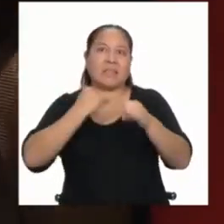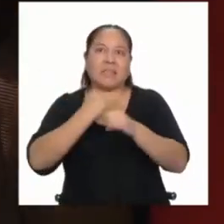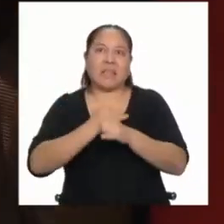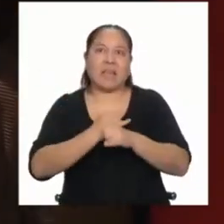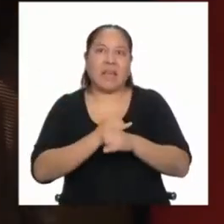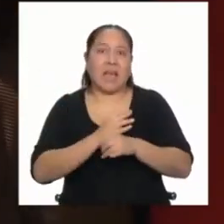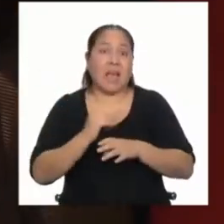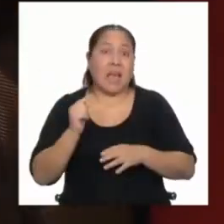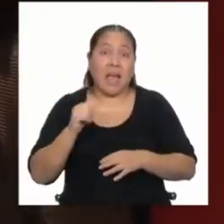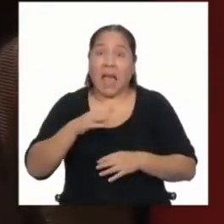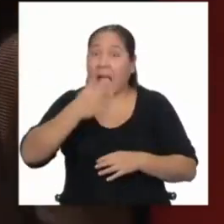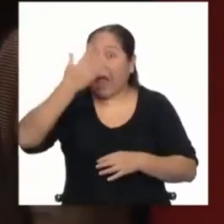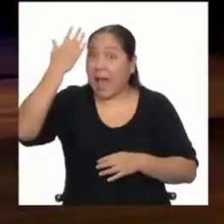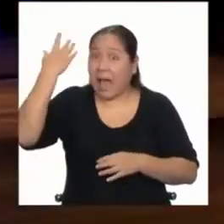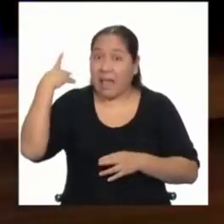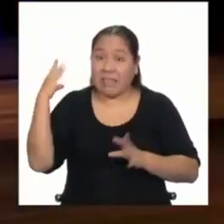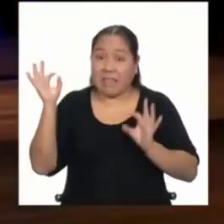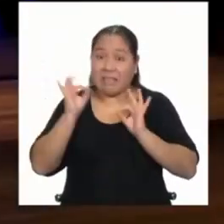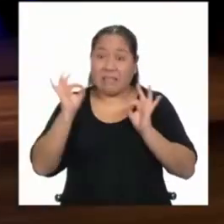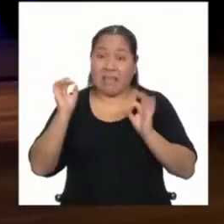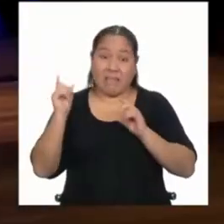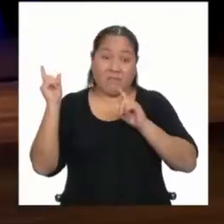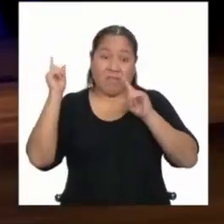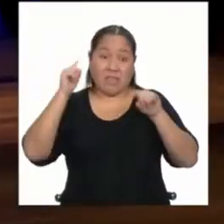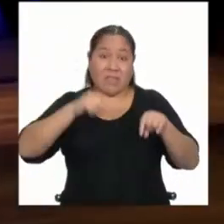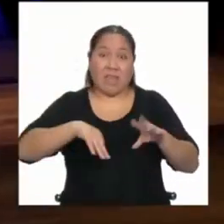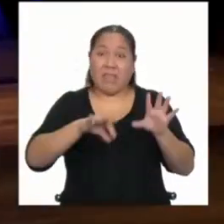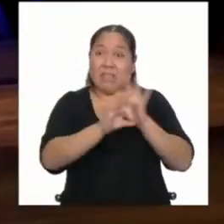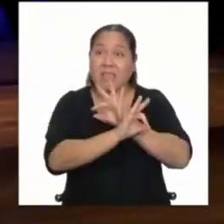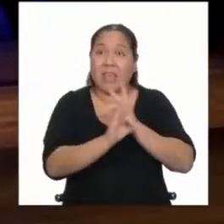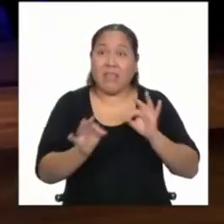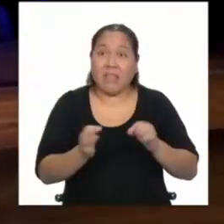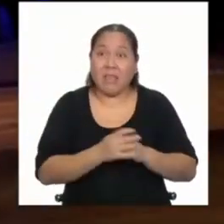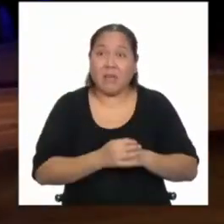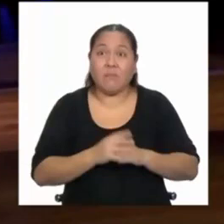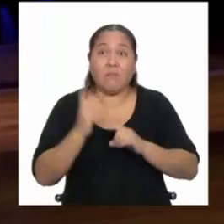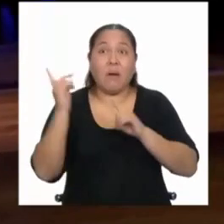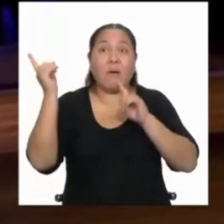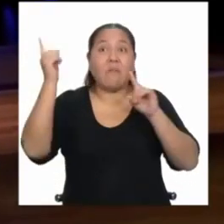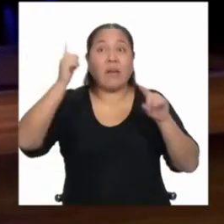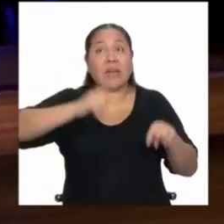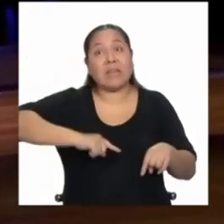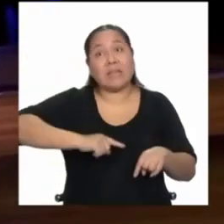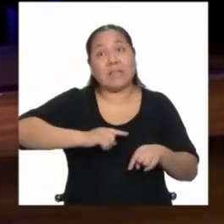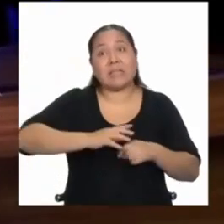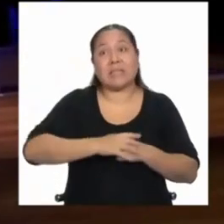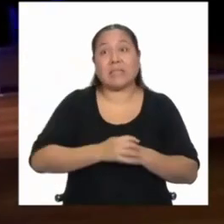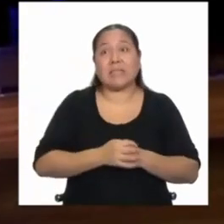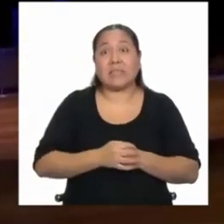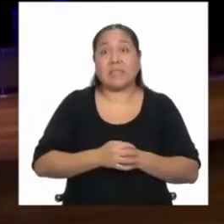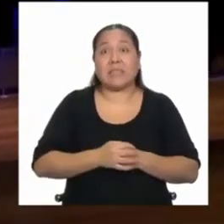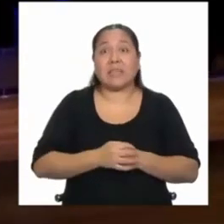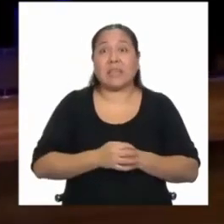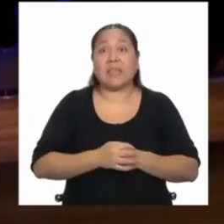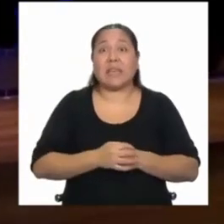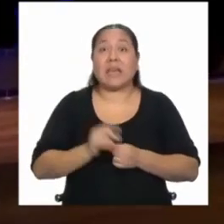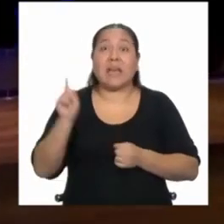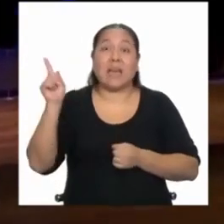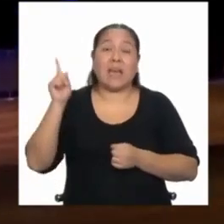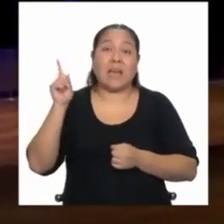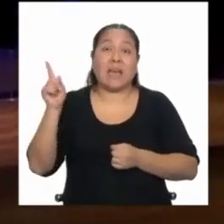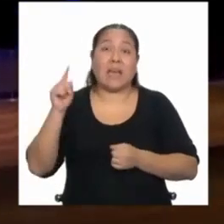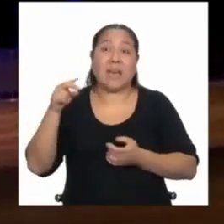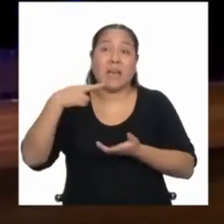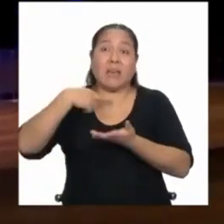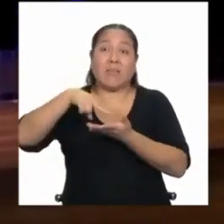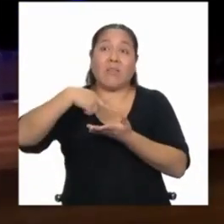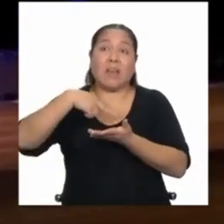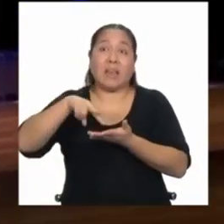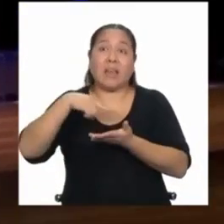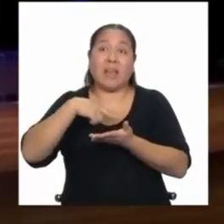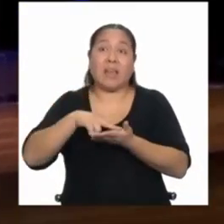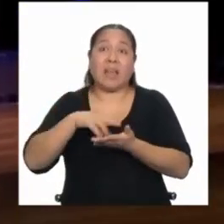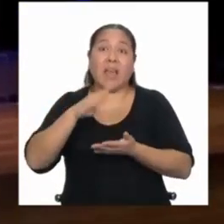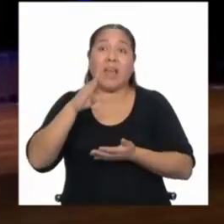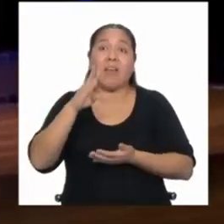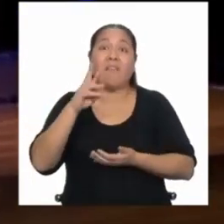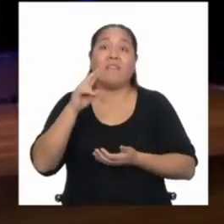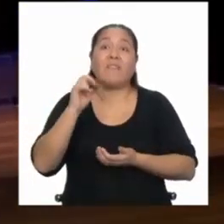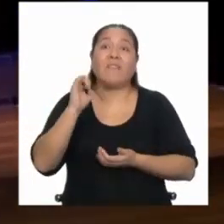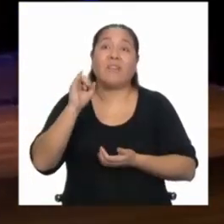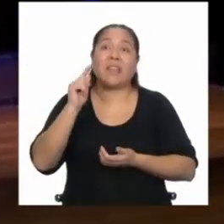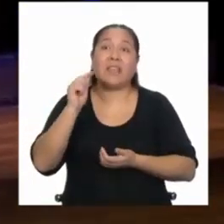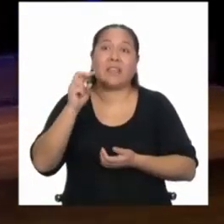venía ni el gato acá. Entonces era simplemente, va a venir el coreógrafo de Britney. Ni, olvídense, pues, salí primera plana del